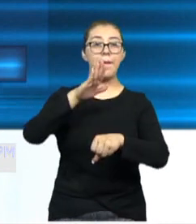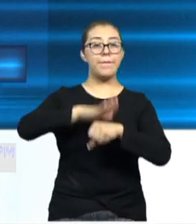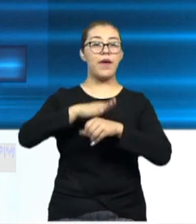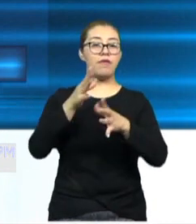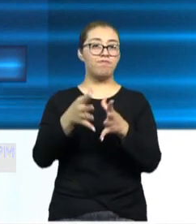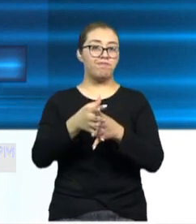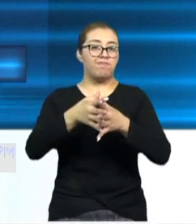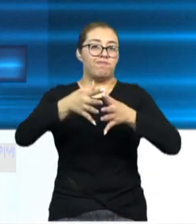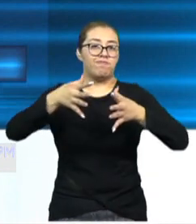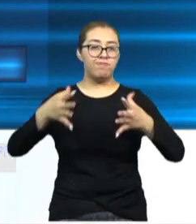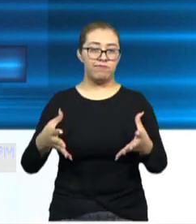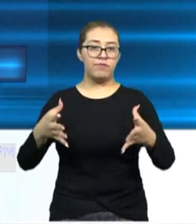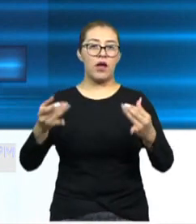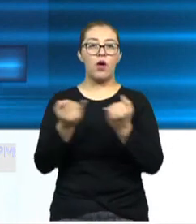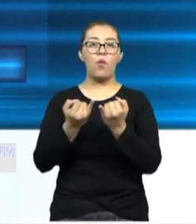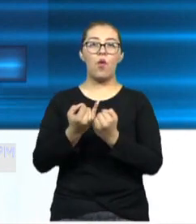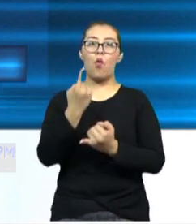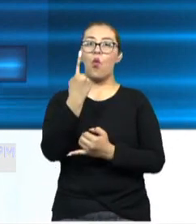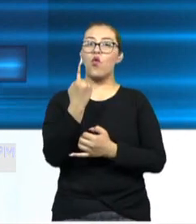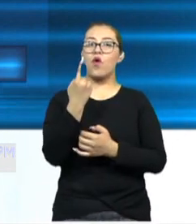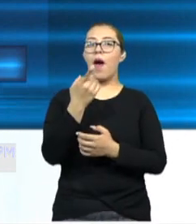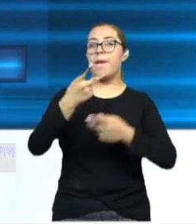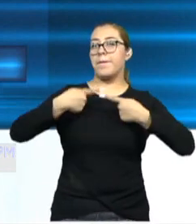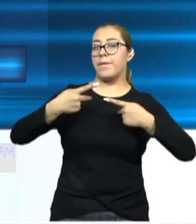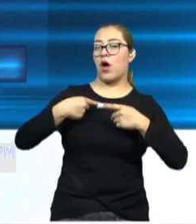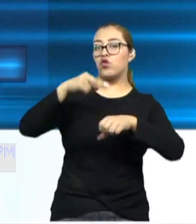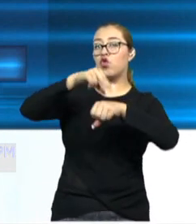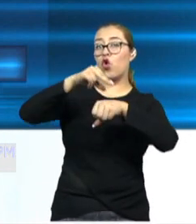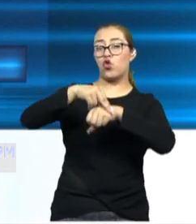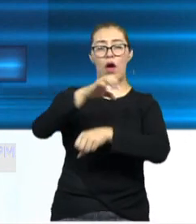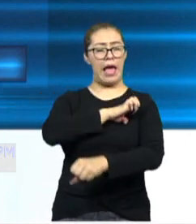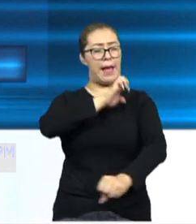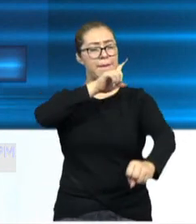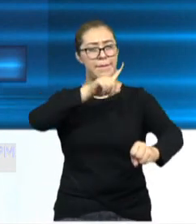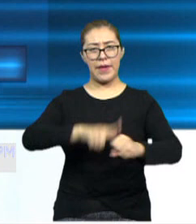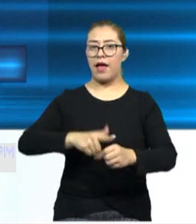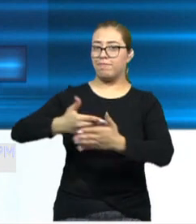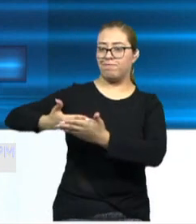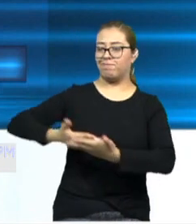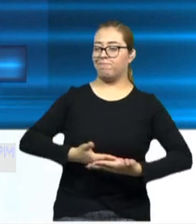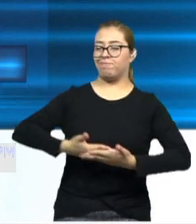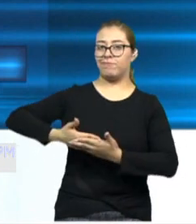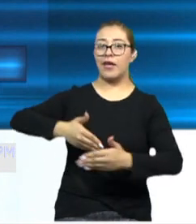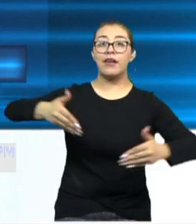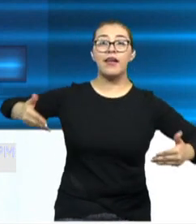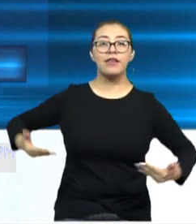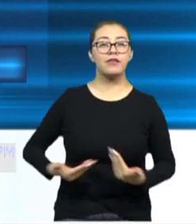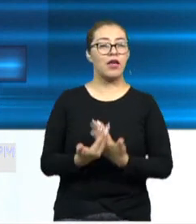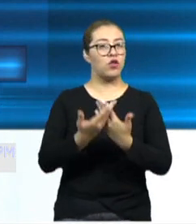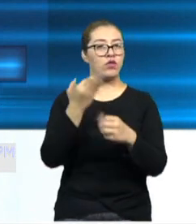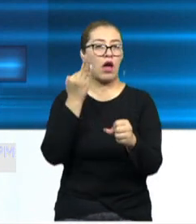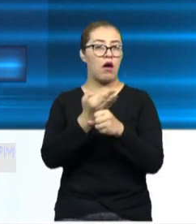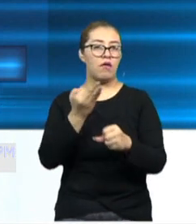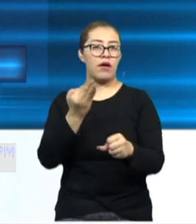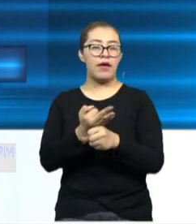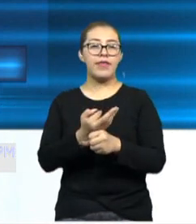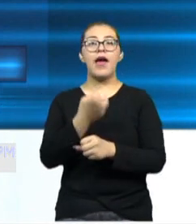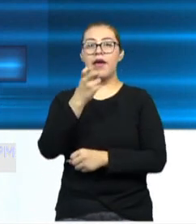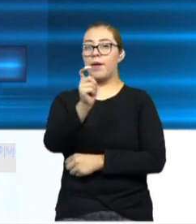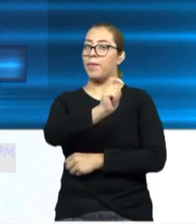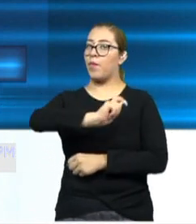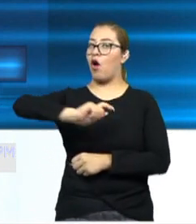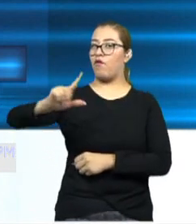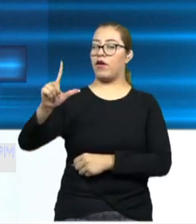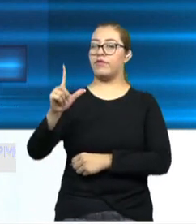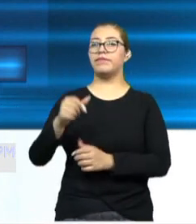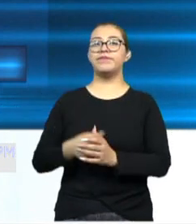esta ocasión con neonatólogos, es decir, especialistas en la atención de recién nacidos. De tal manera que se estarán tomando